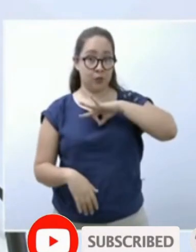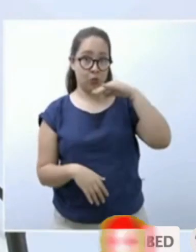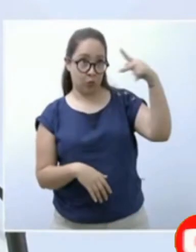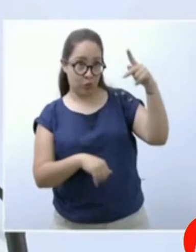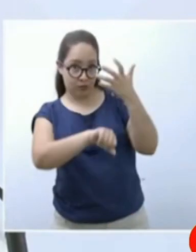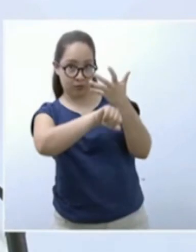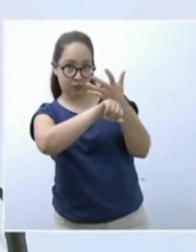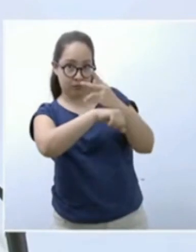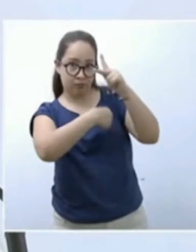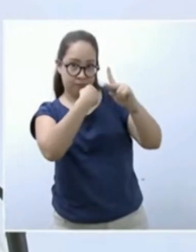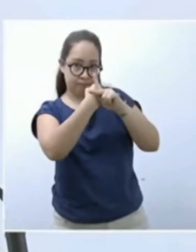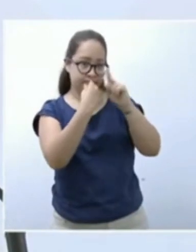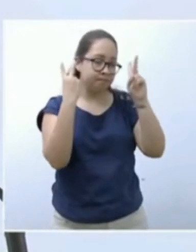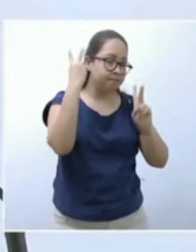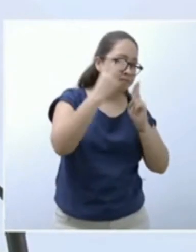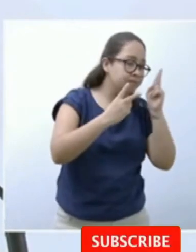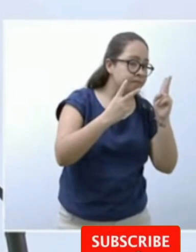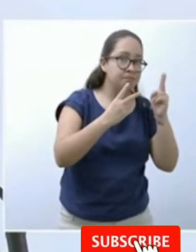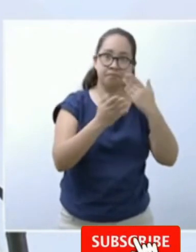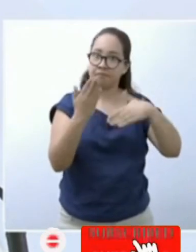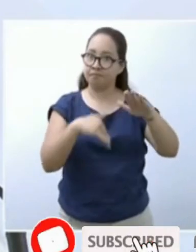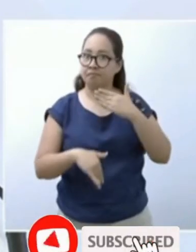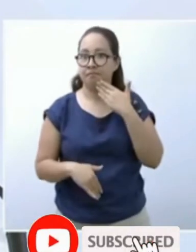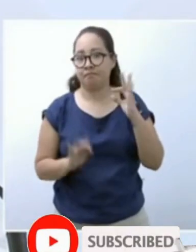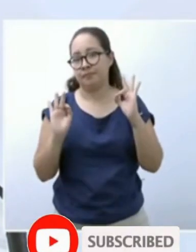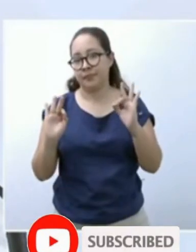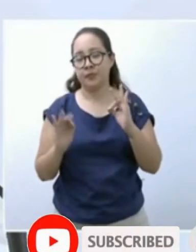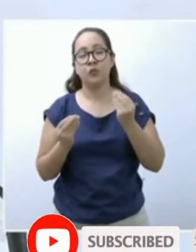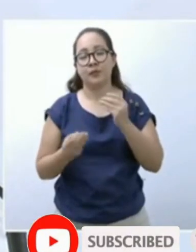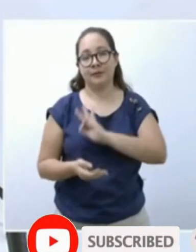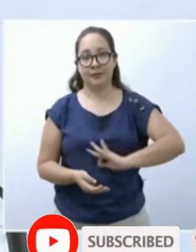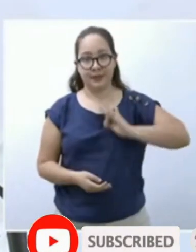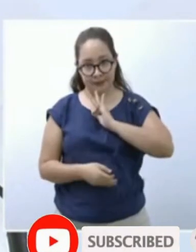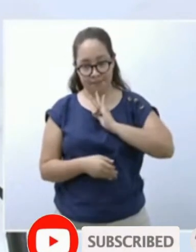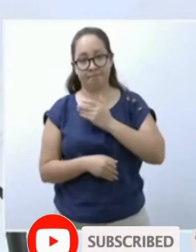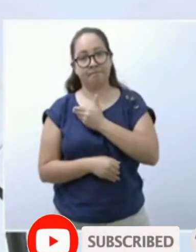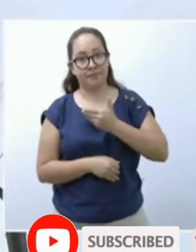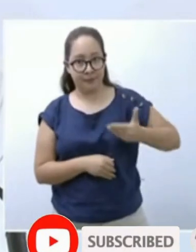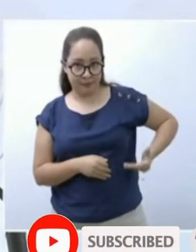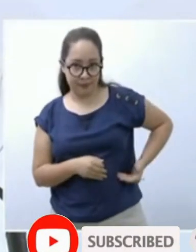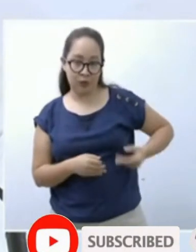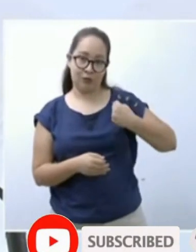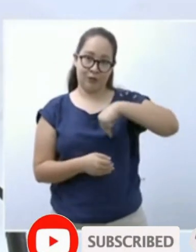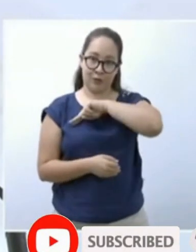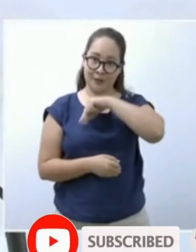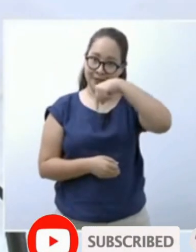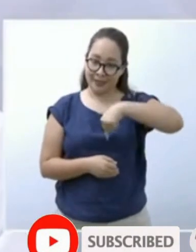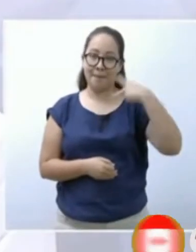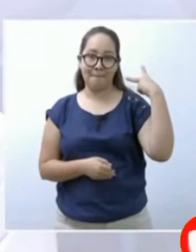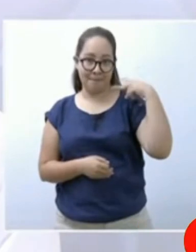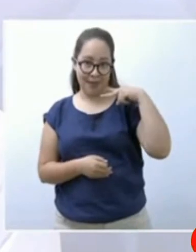en esta gira por Estados Unidos. Muchas felicidades, presidente. Nosotros acá en Veracruz